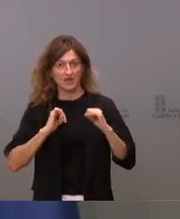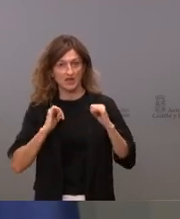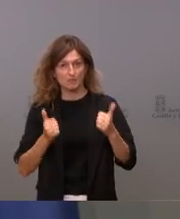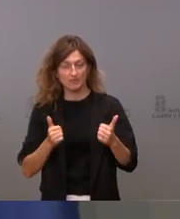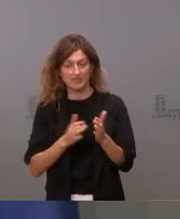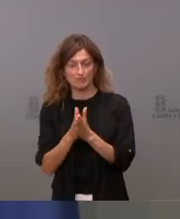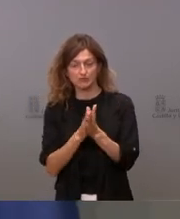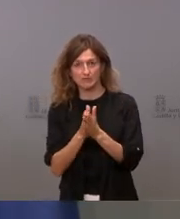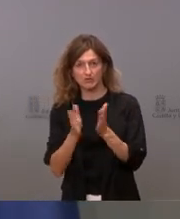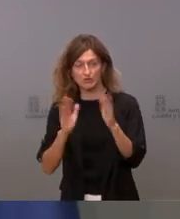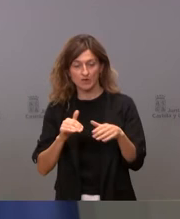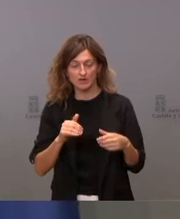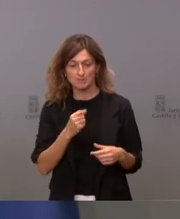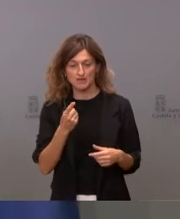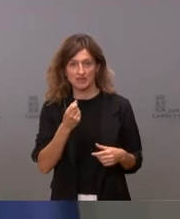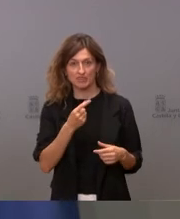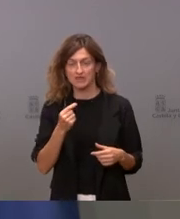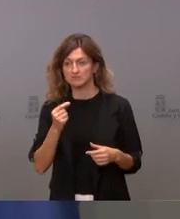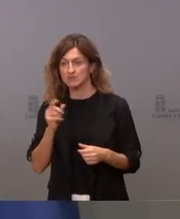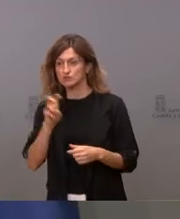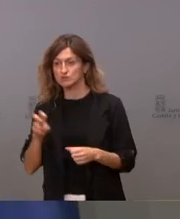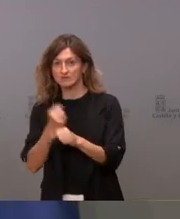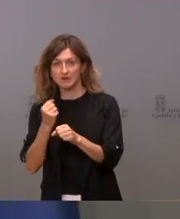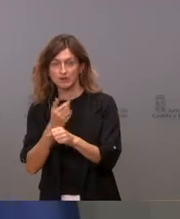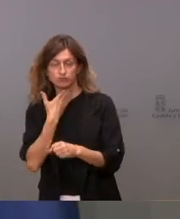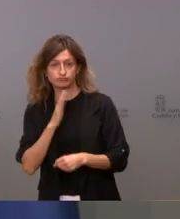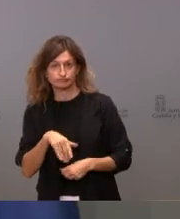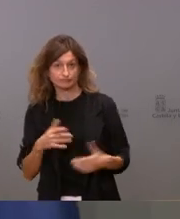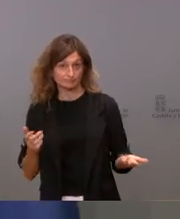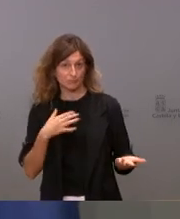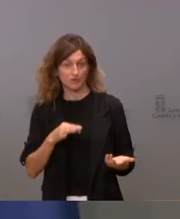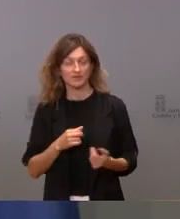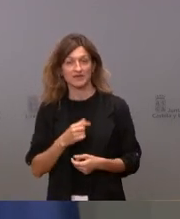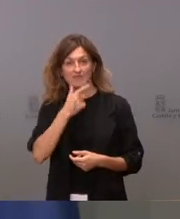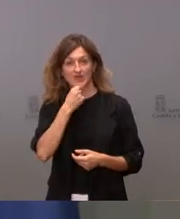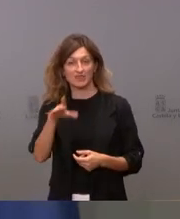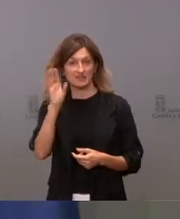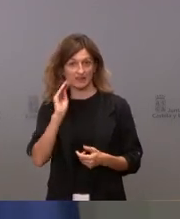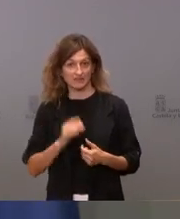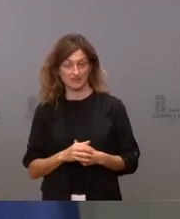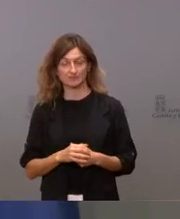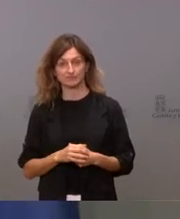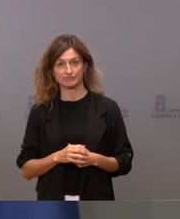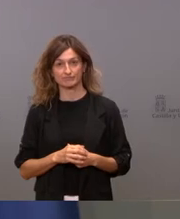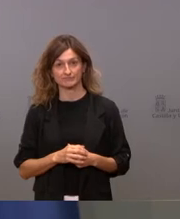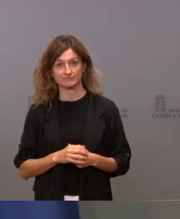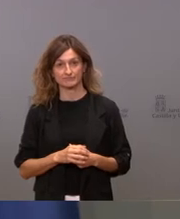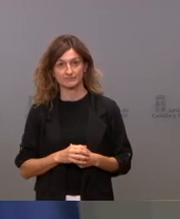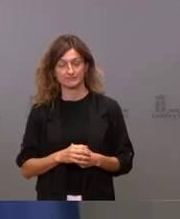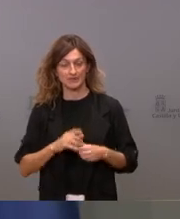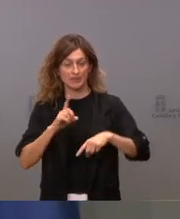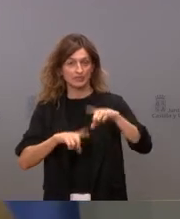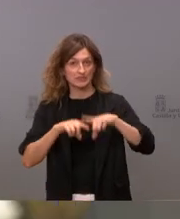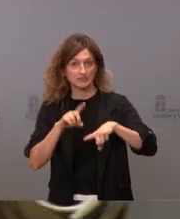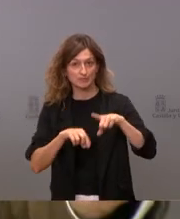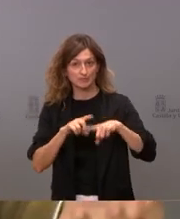incentivo para buscar activamente empleo. Yo creo que eso es fácil de entender. Creo que depende